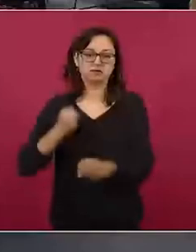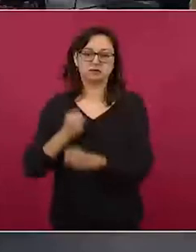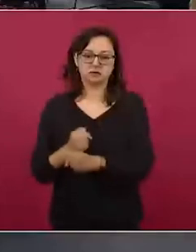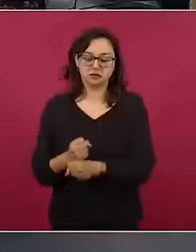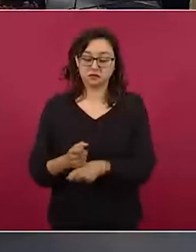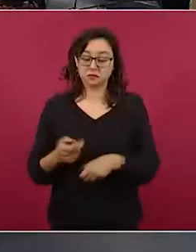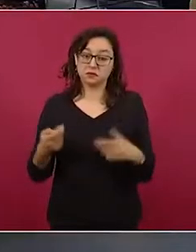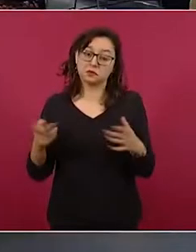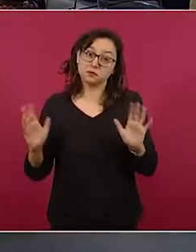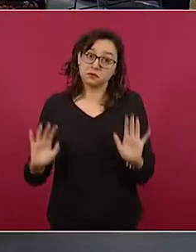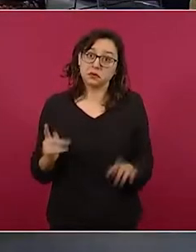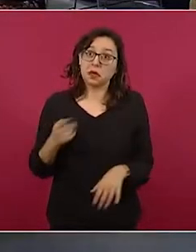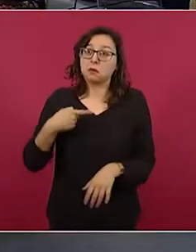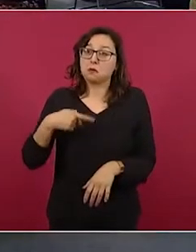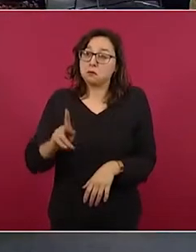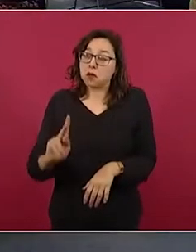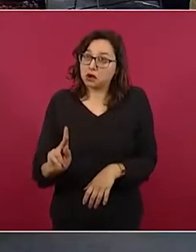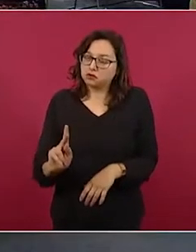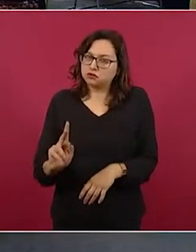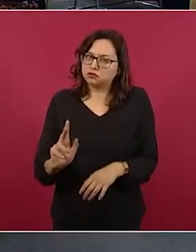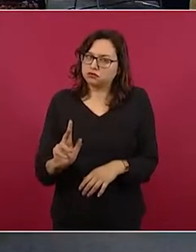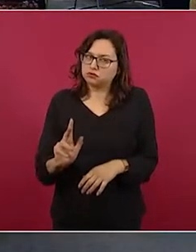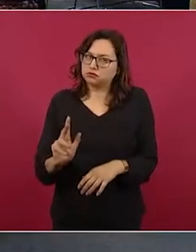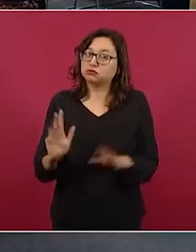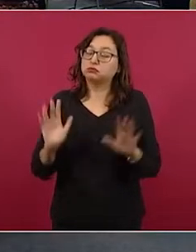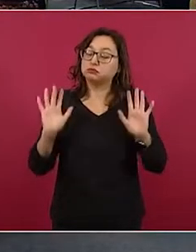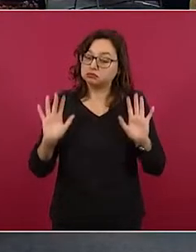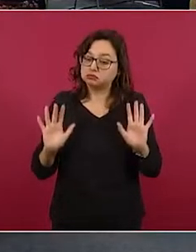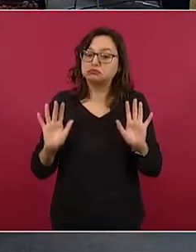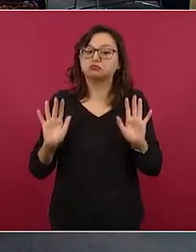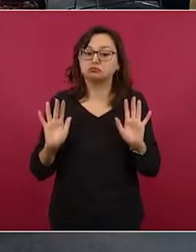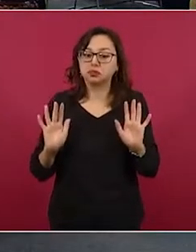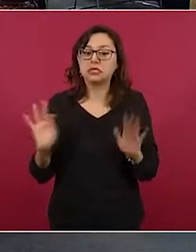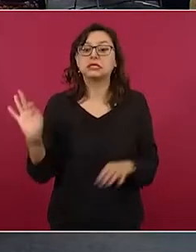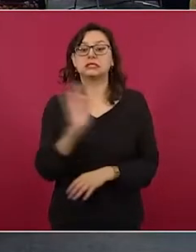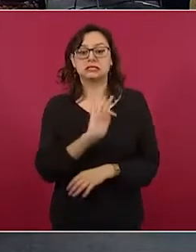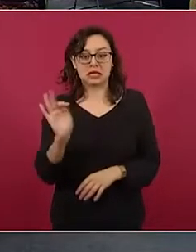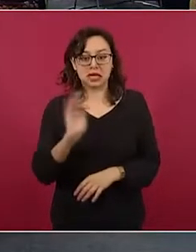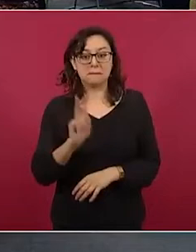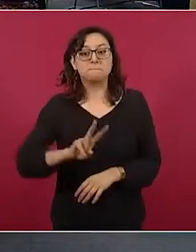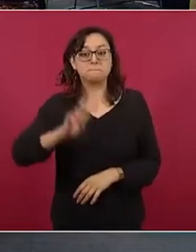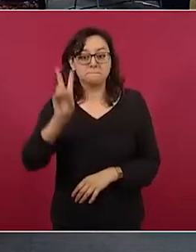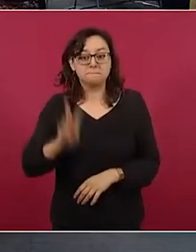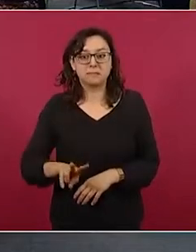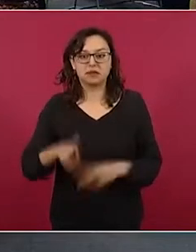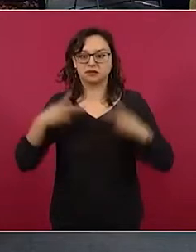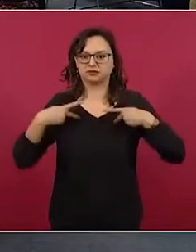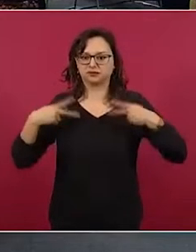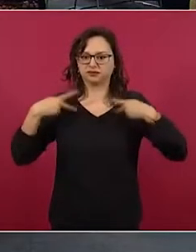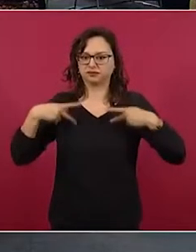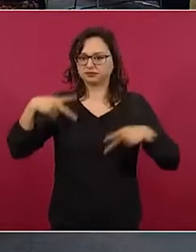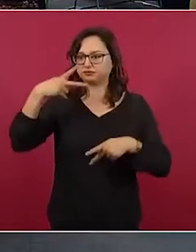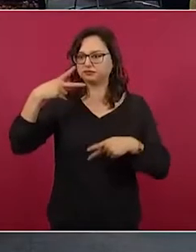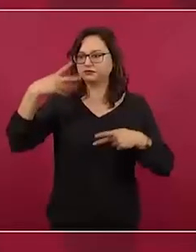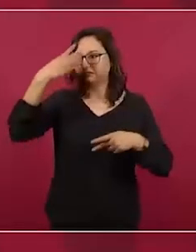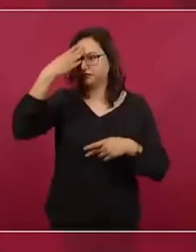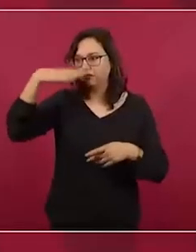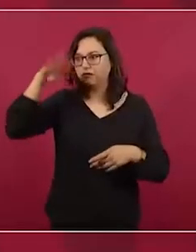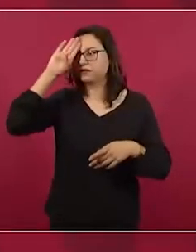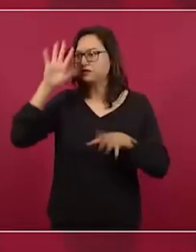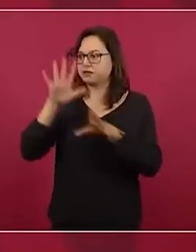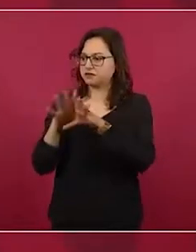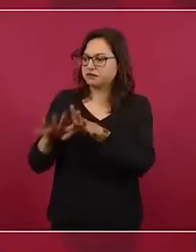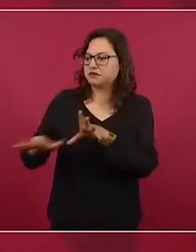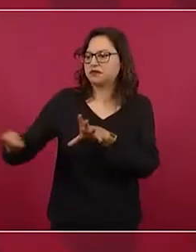aceptando sin conceder de que con esa estrategia de bloqueo se revelara el pueblo en contra de sus